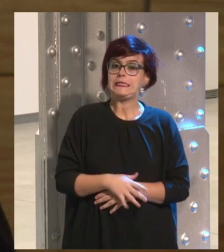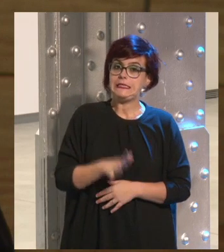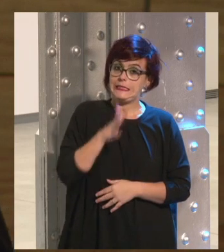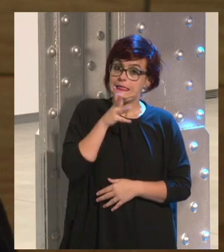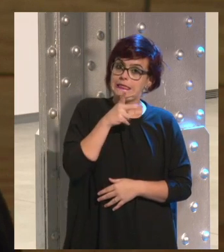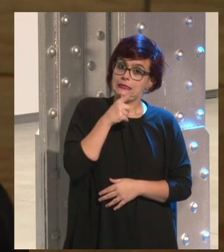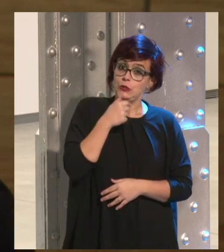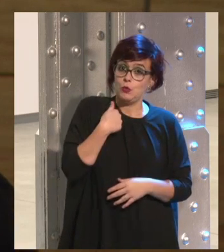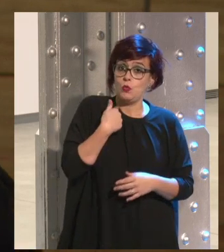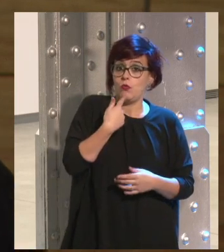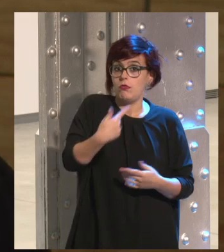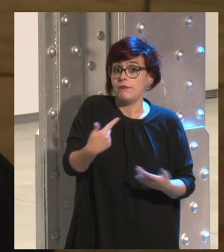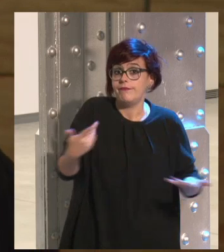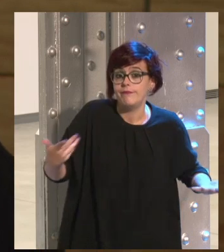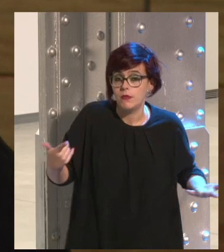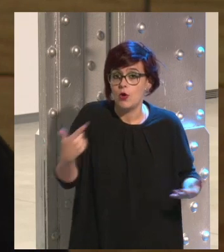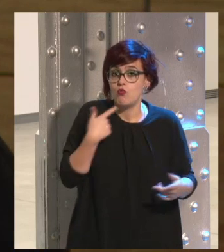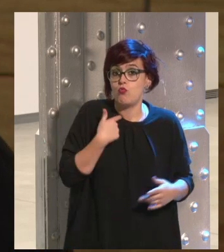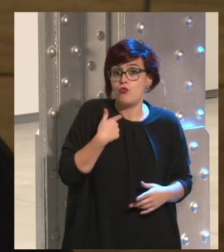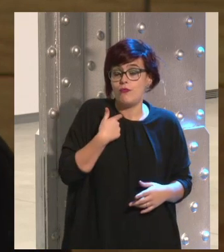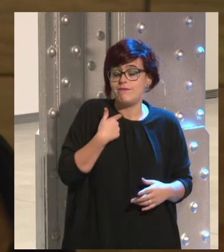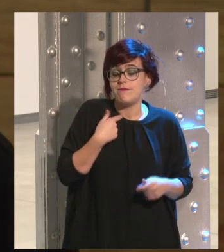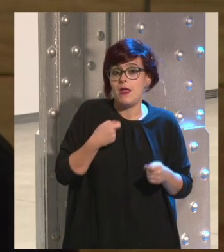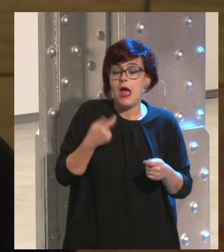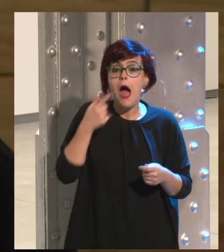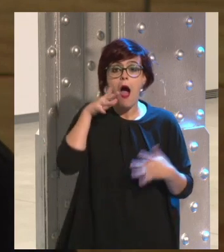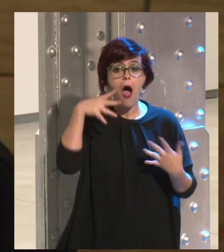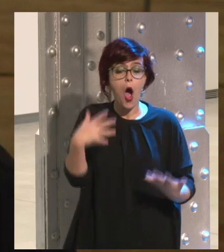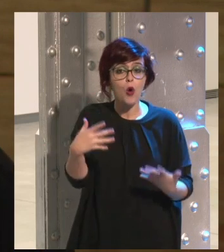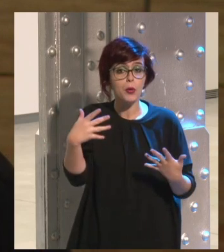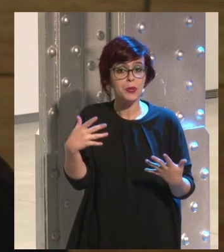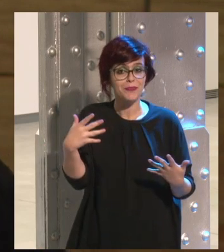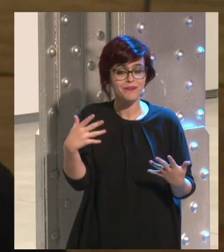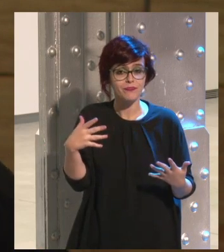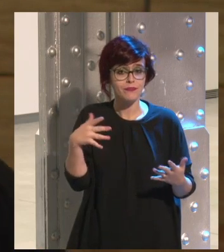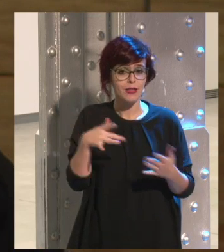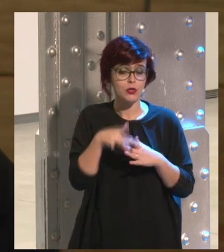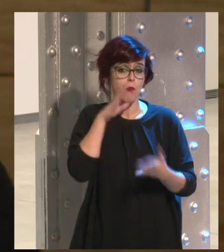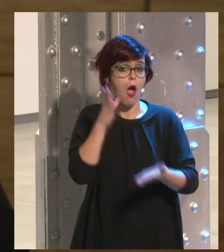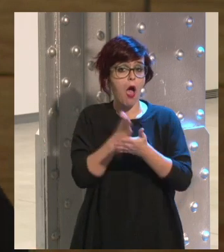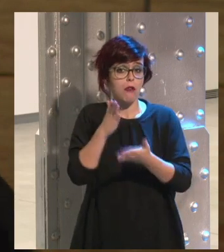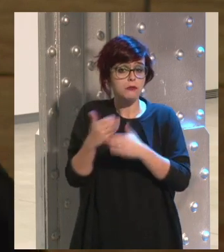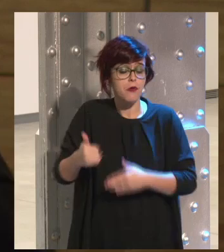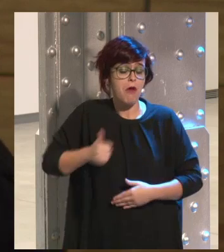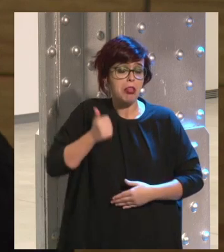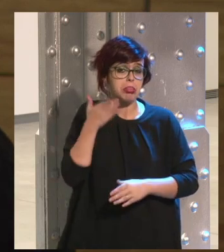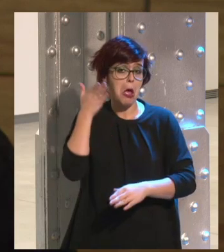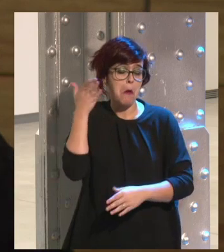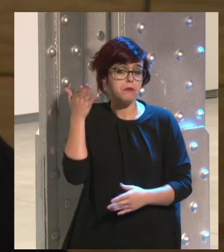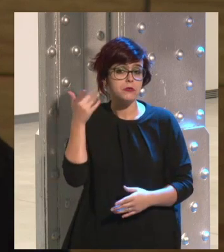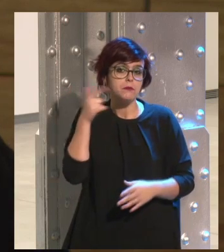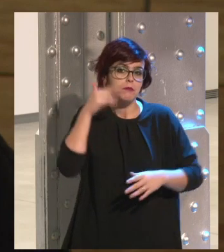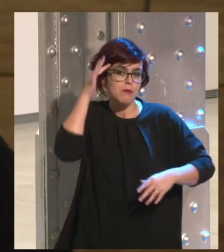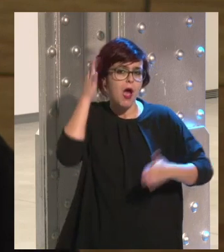Claro, yo decía, yo no estoy en los billares. Yo ahora me voy al, no voy a clase, por supuesto que si